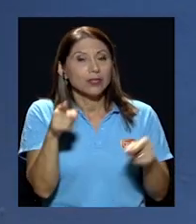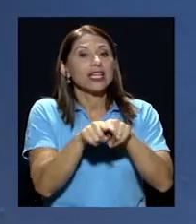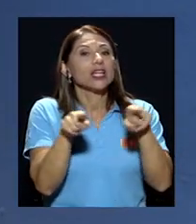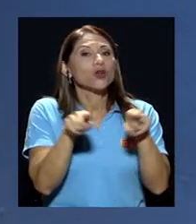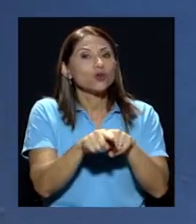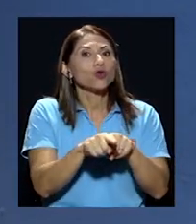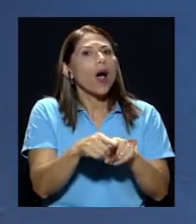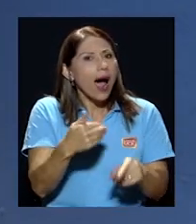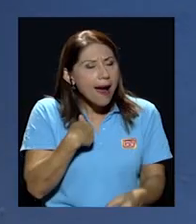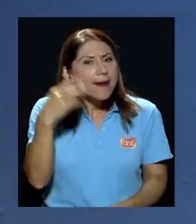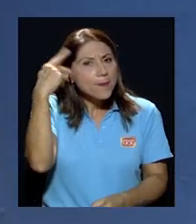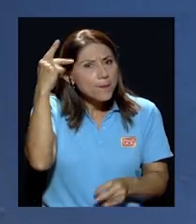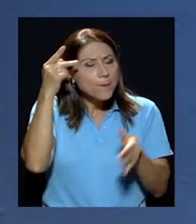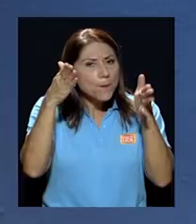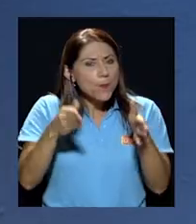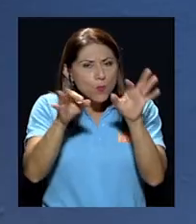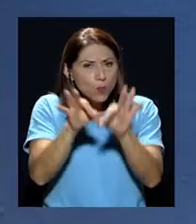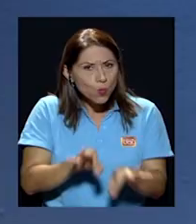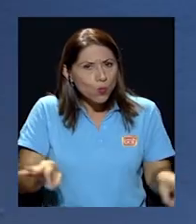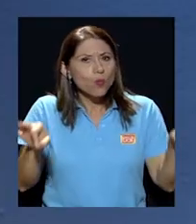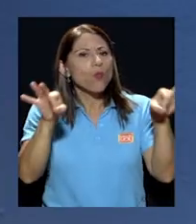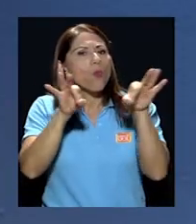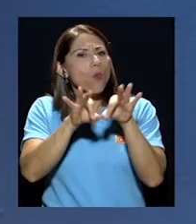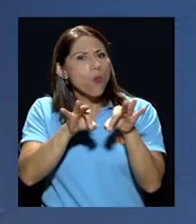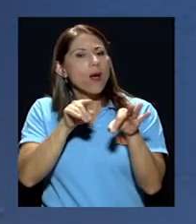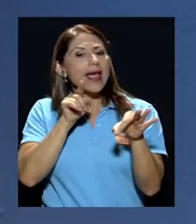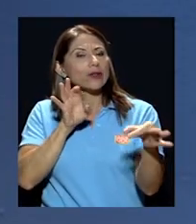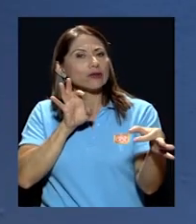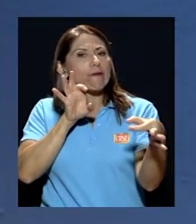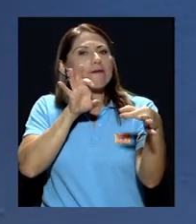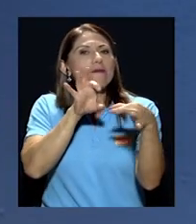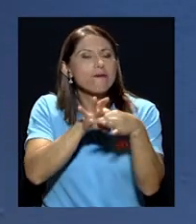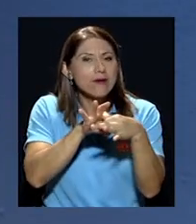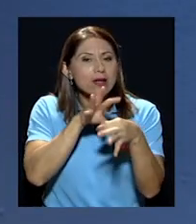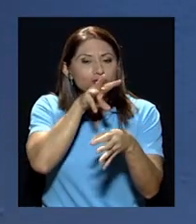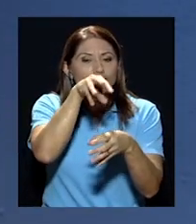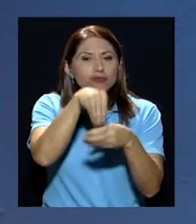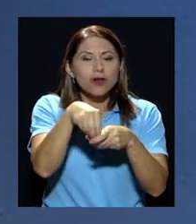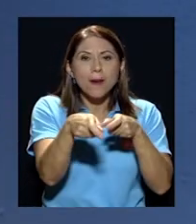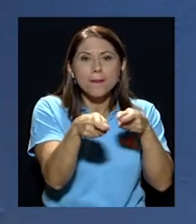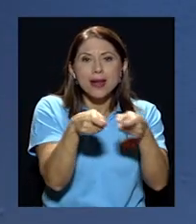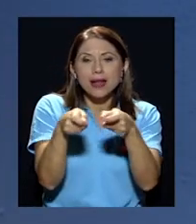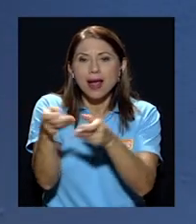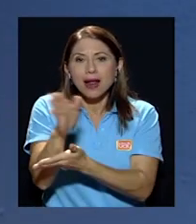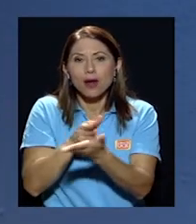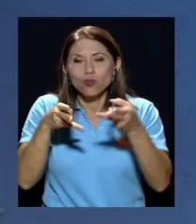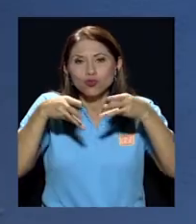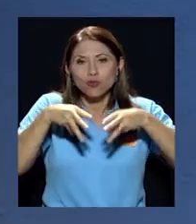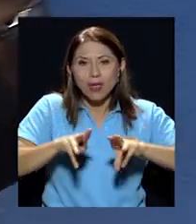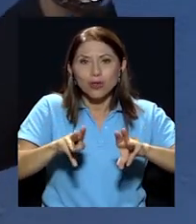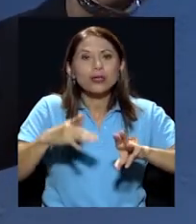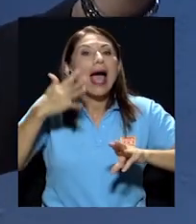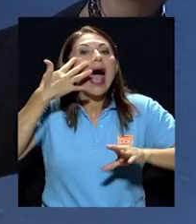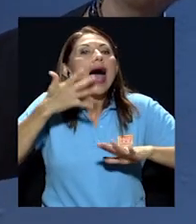políticos muy importantes que se han ligado y se han metido a manejar algunos medios que aparentemente son